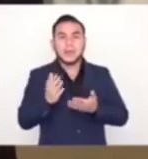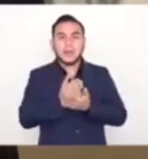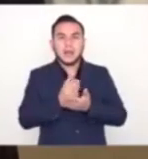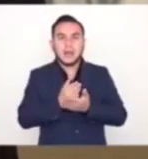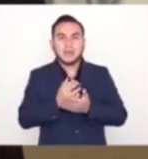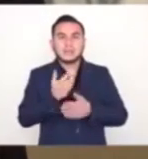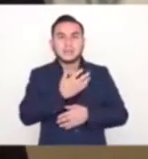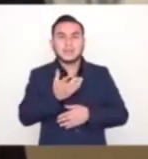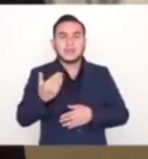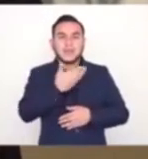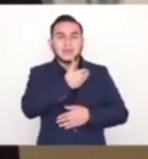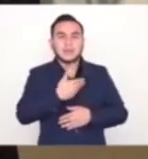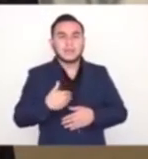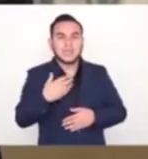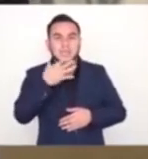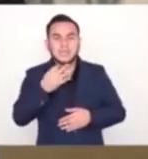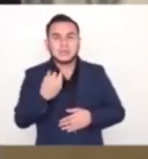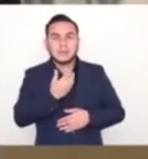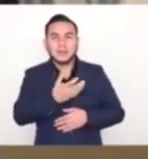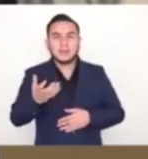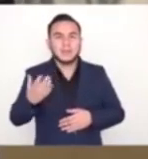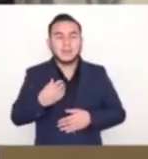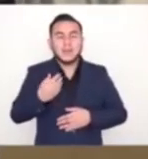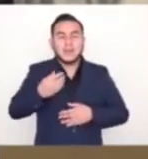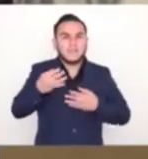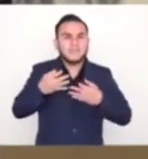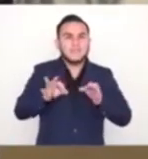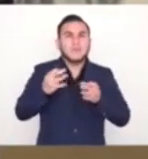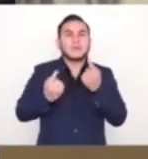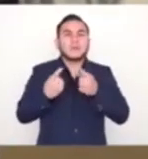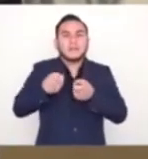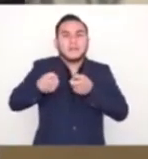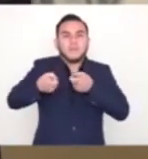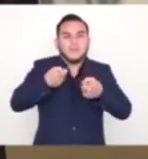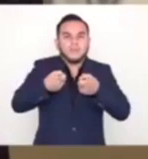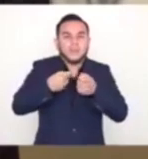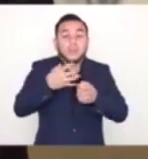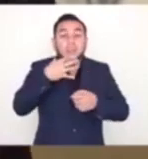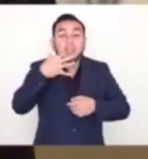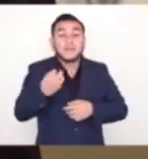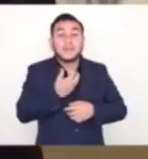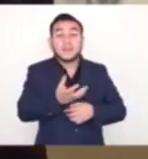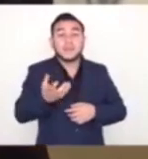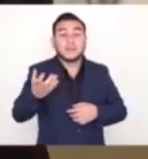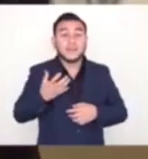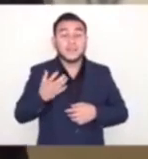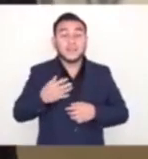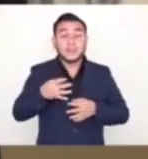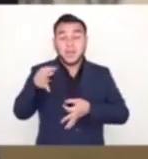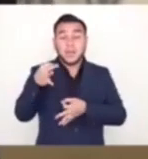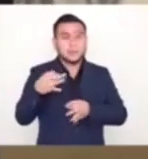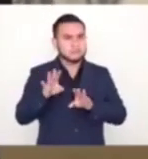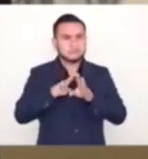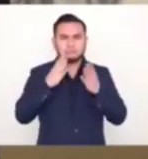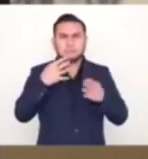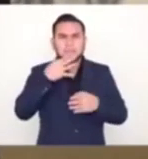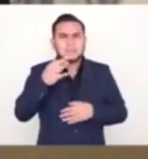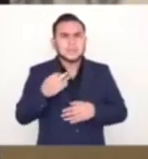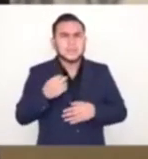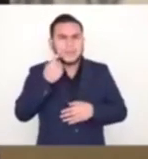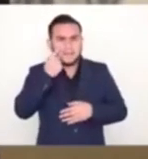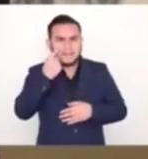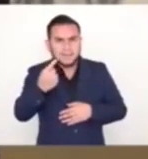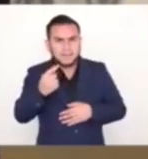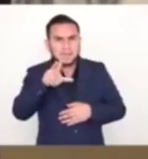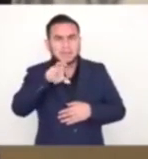contrapeso al presidente porque la única forma es que haya controles, no podemos darle la carta abierta al presidente. Veámoslo cuando le hagan